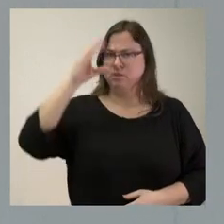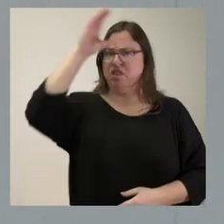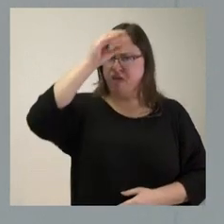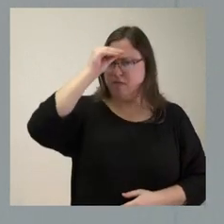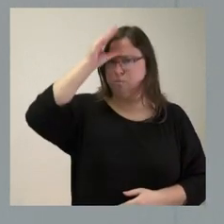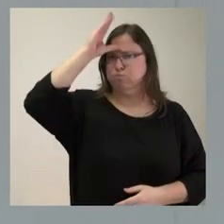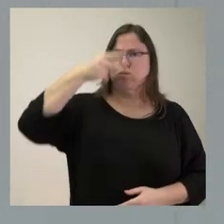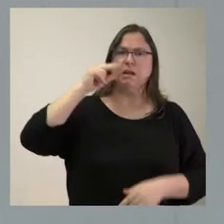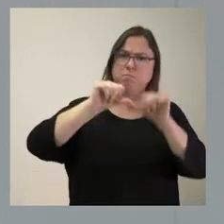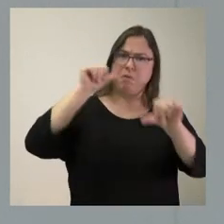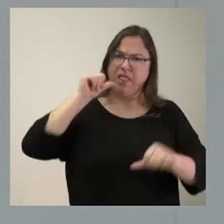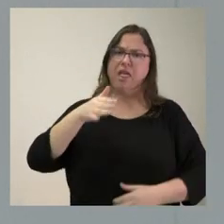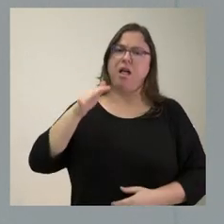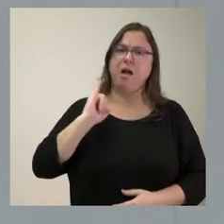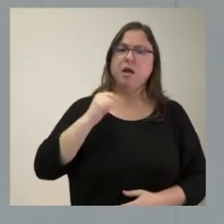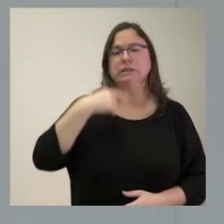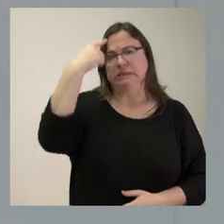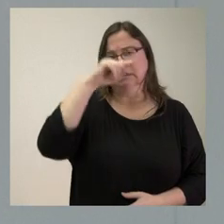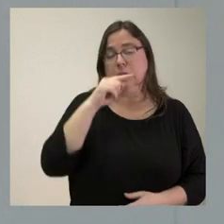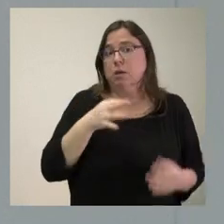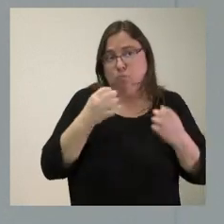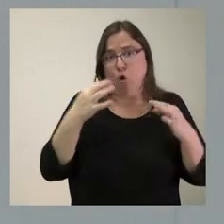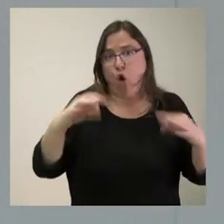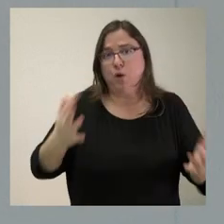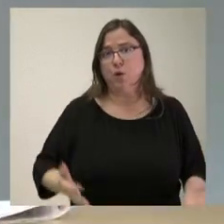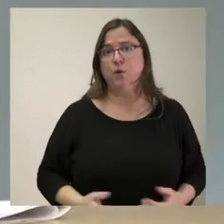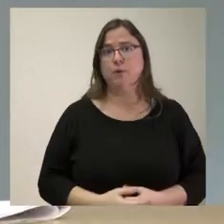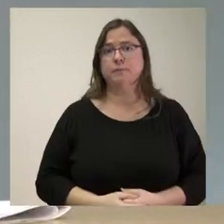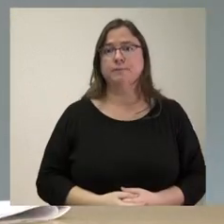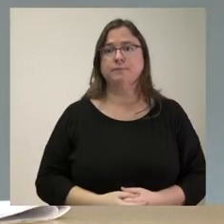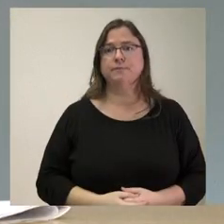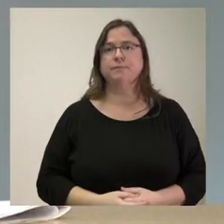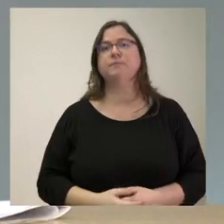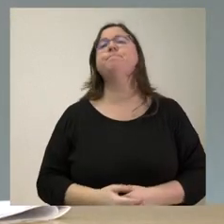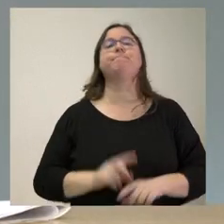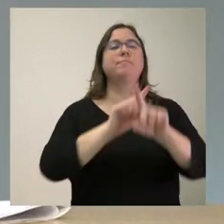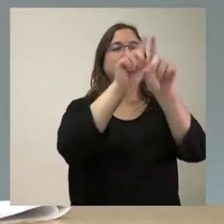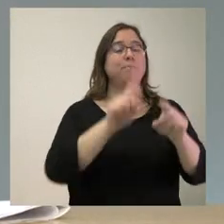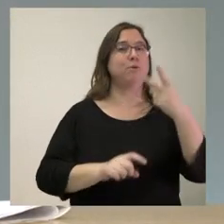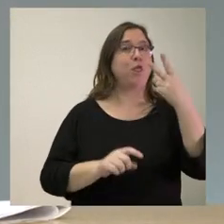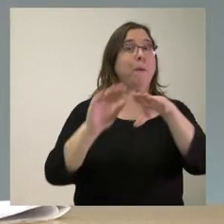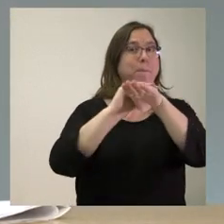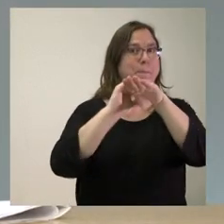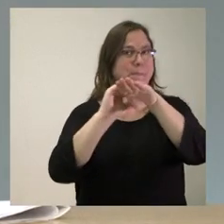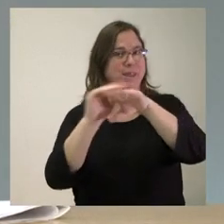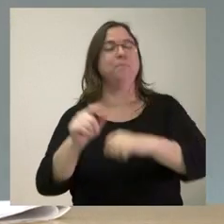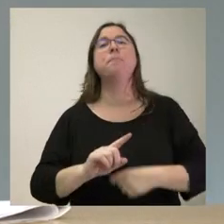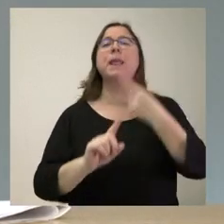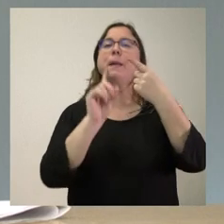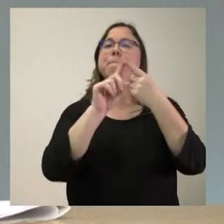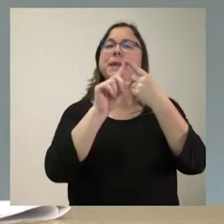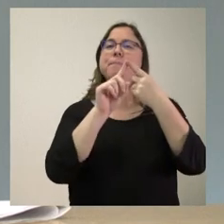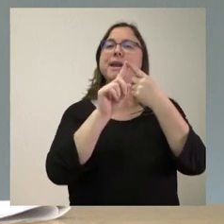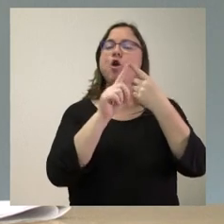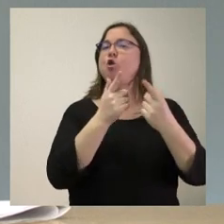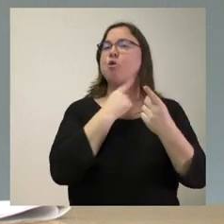existentes en la materia, como es natural. Sí, cuestiones, perdón. Primero, me gustaría que nos